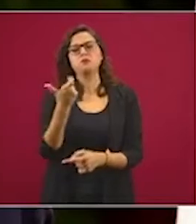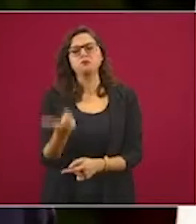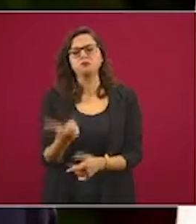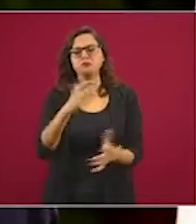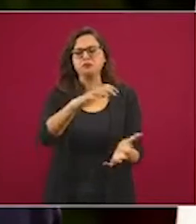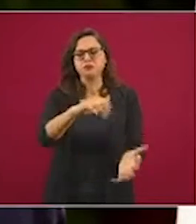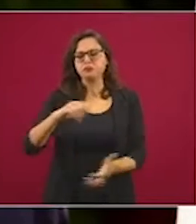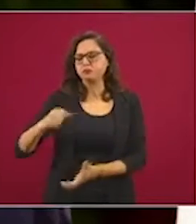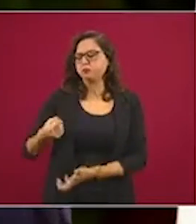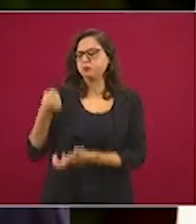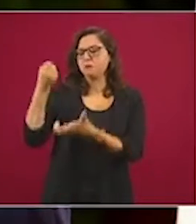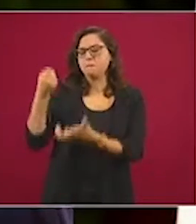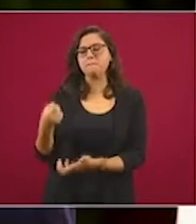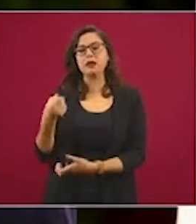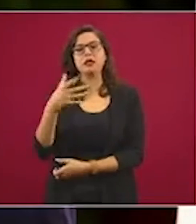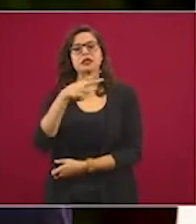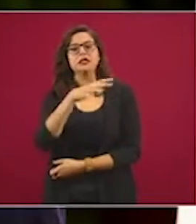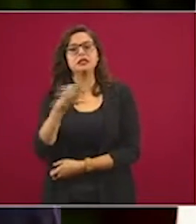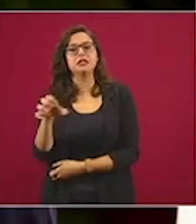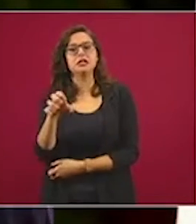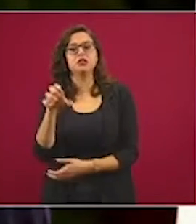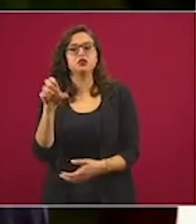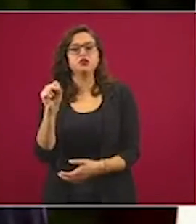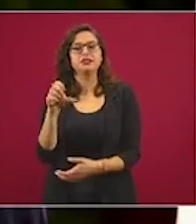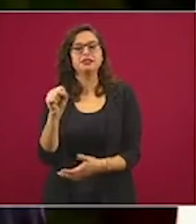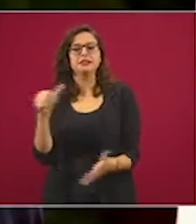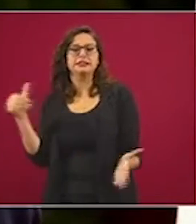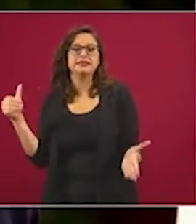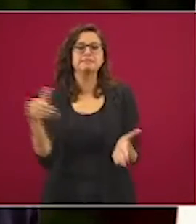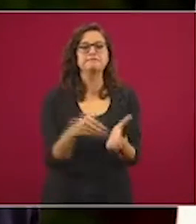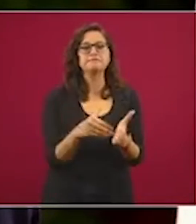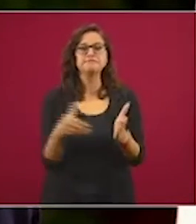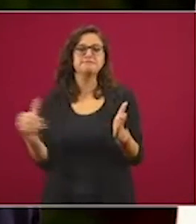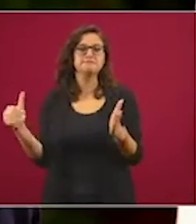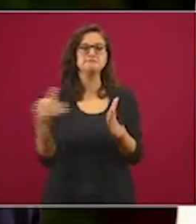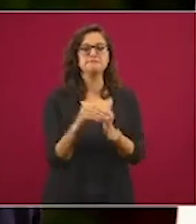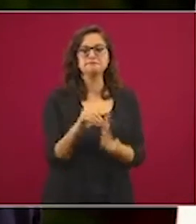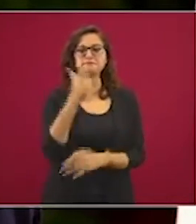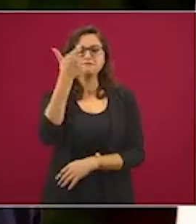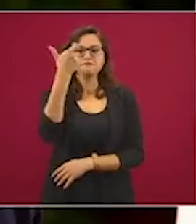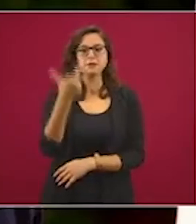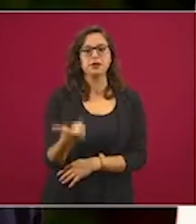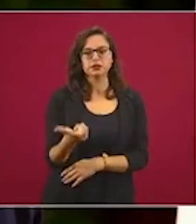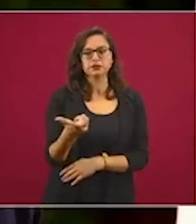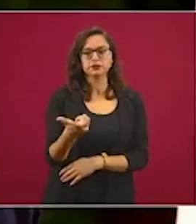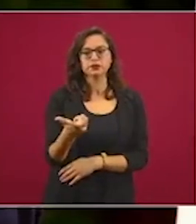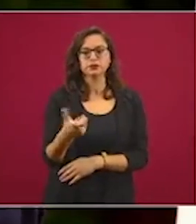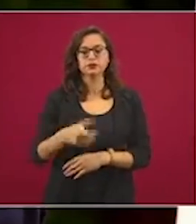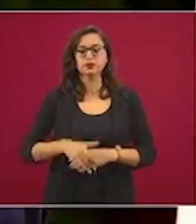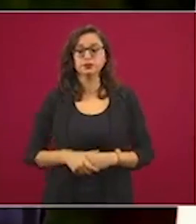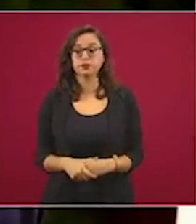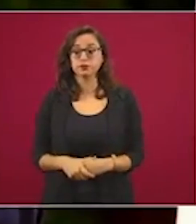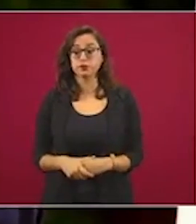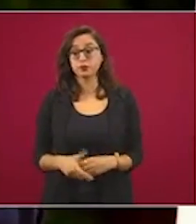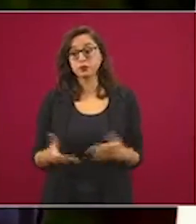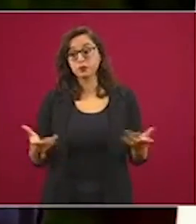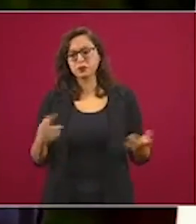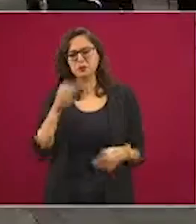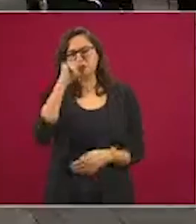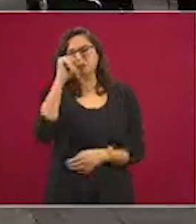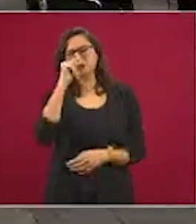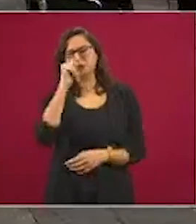de 560 mil millones de pesos. No es para presumir,